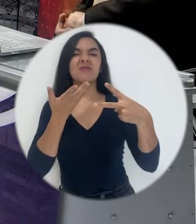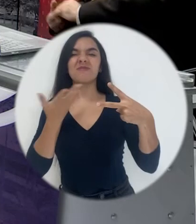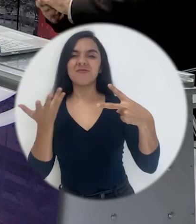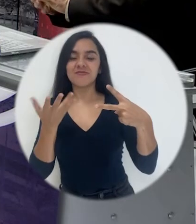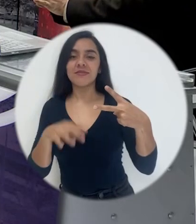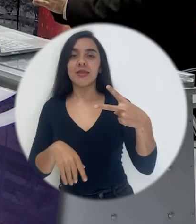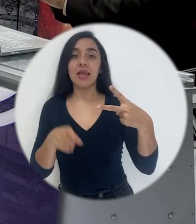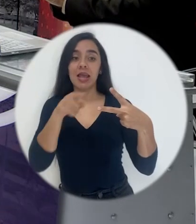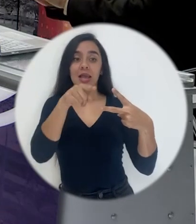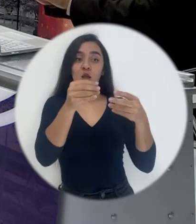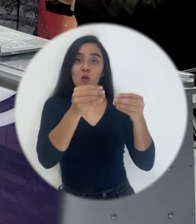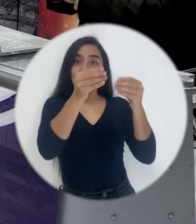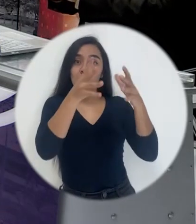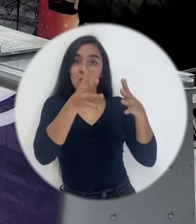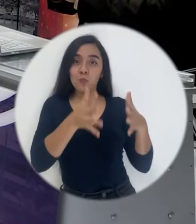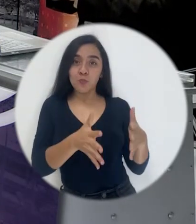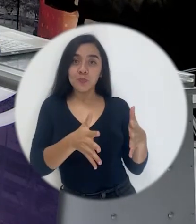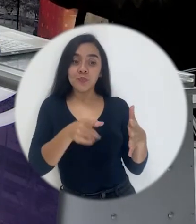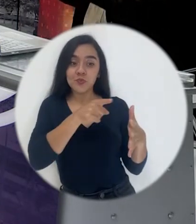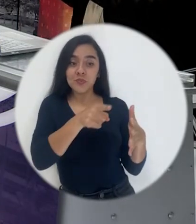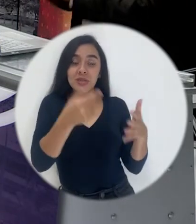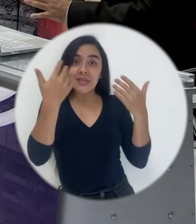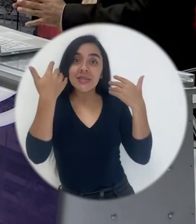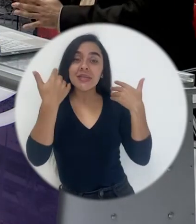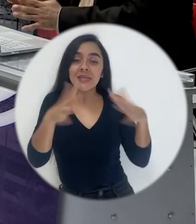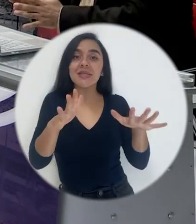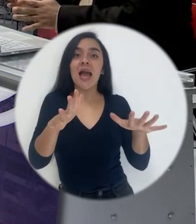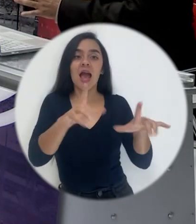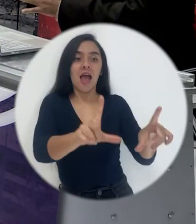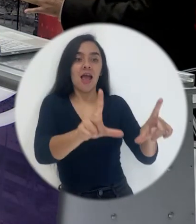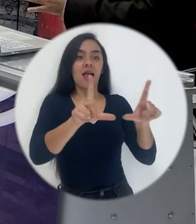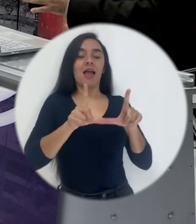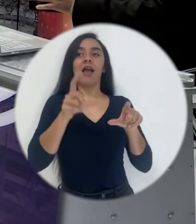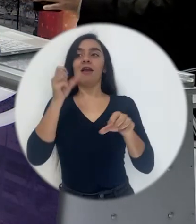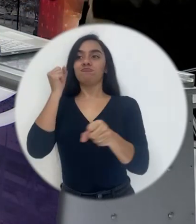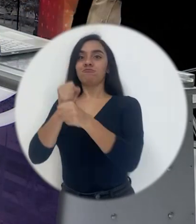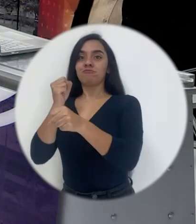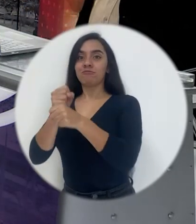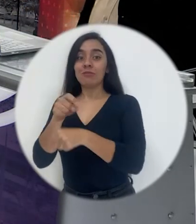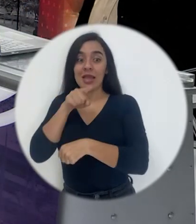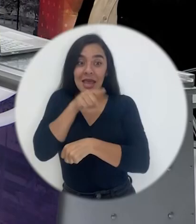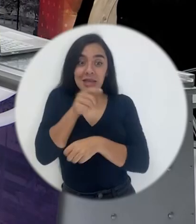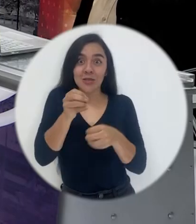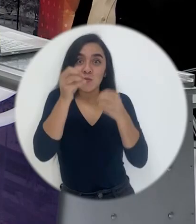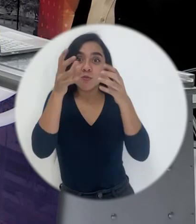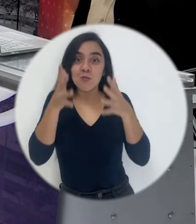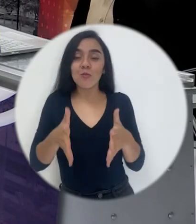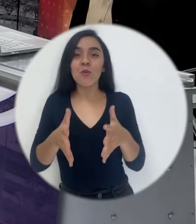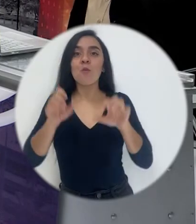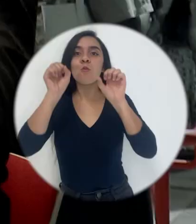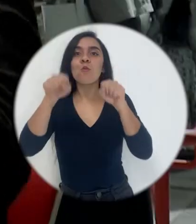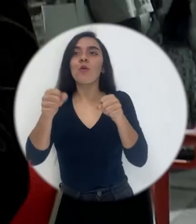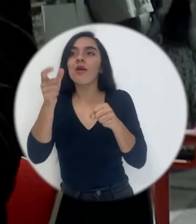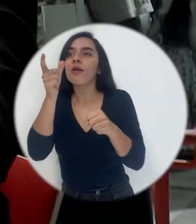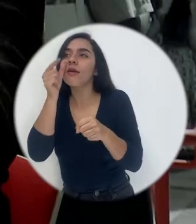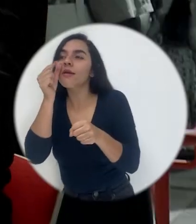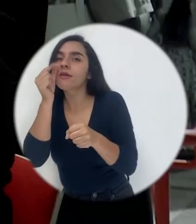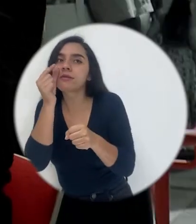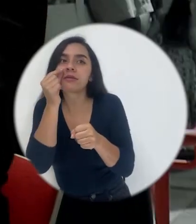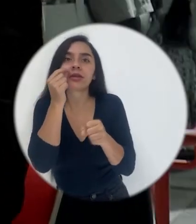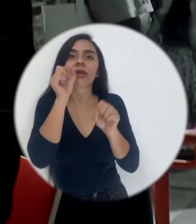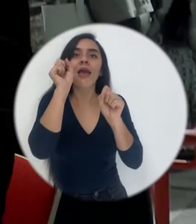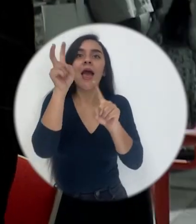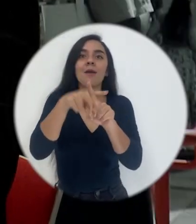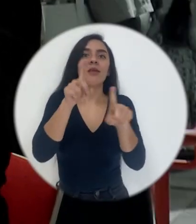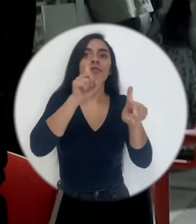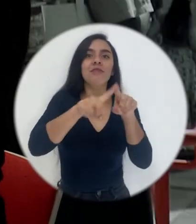es que el docente, cuando ya llegue a trabajar, pueda poder explorar y promover